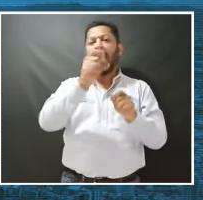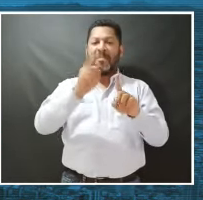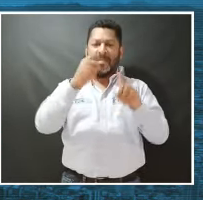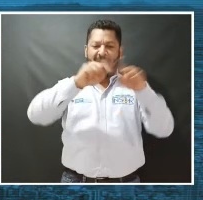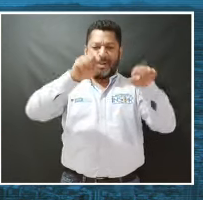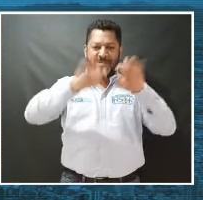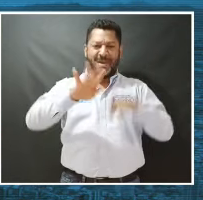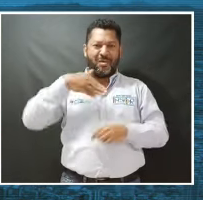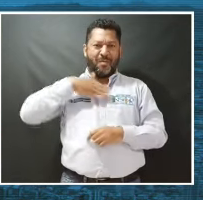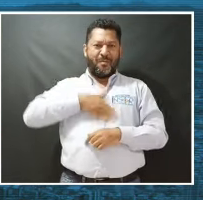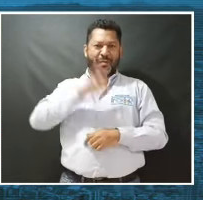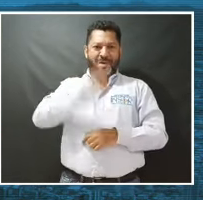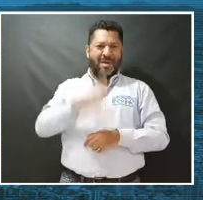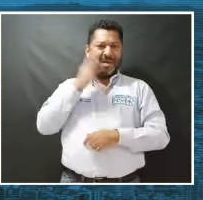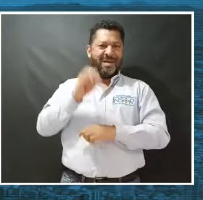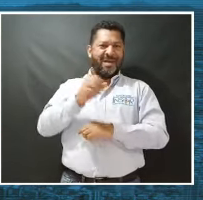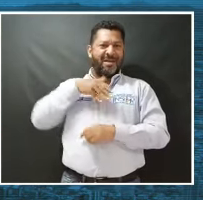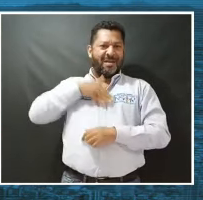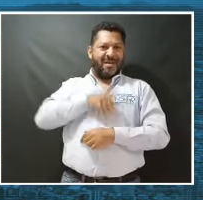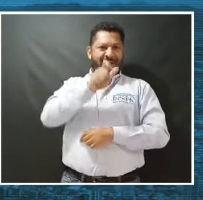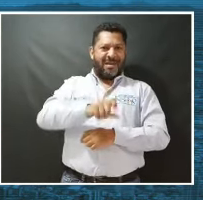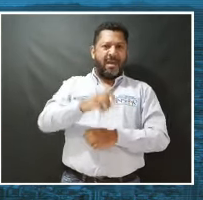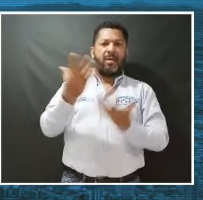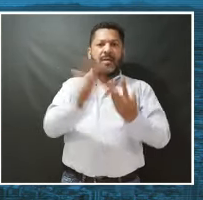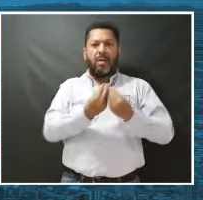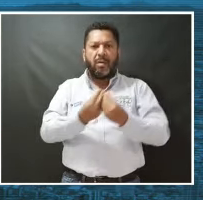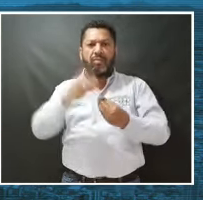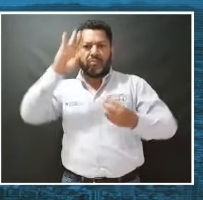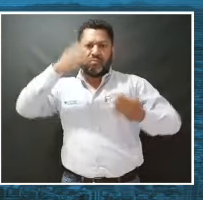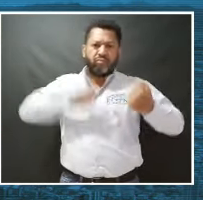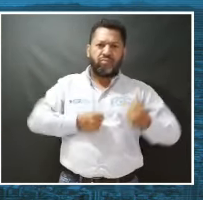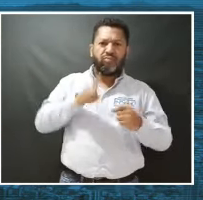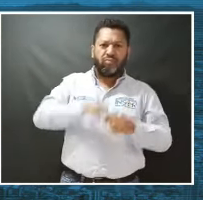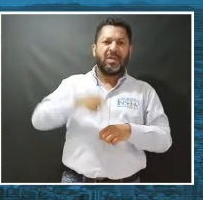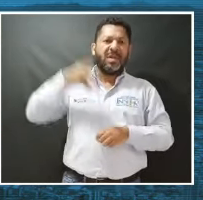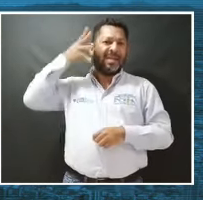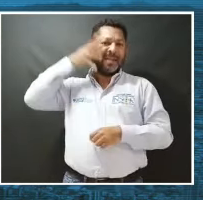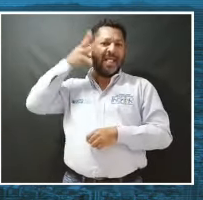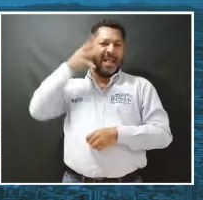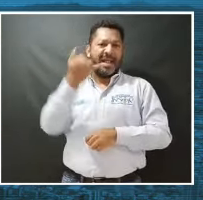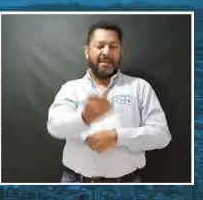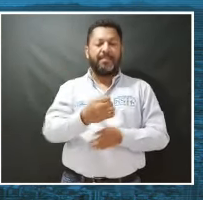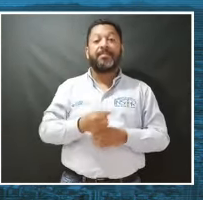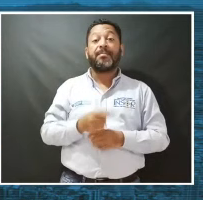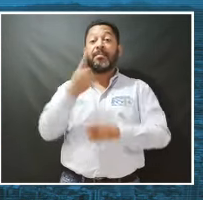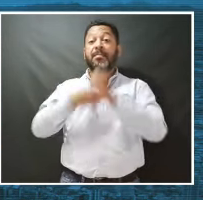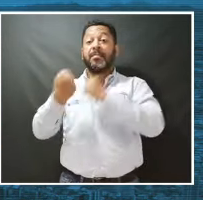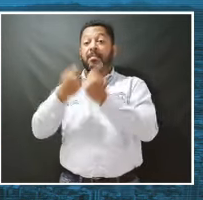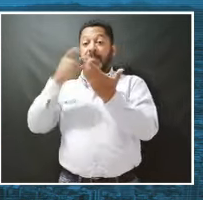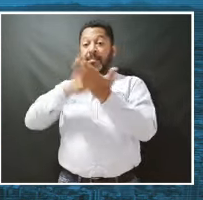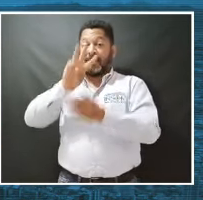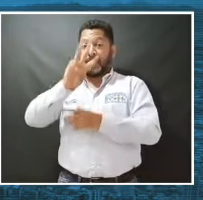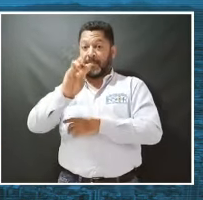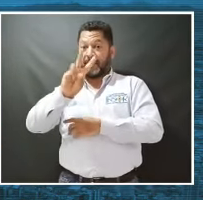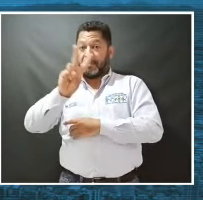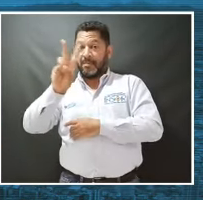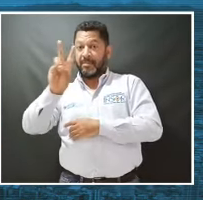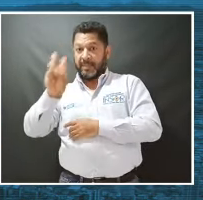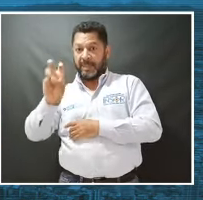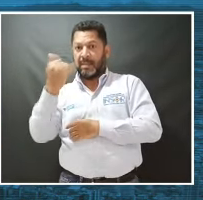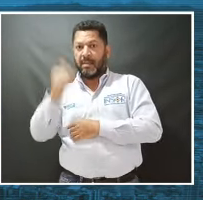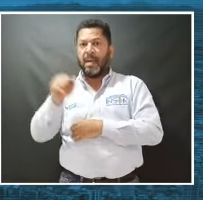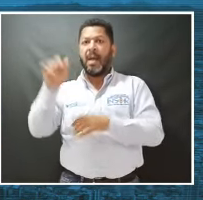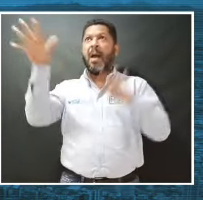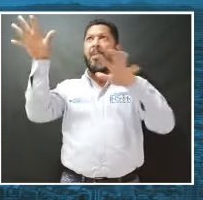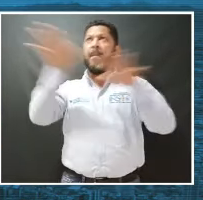de, ese fue el primer despacho de Bolívar y la comandancia del ejército del vicepresidente Santander. Para 1827